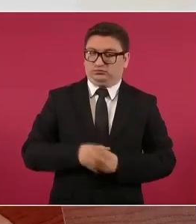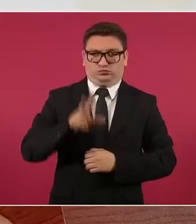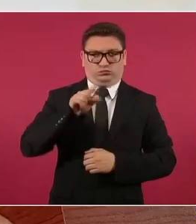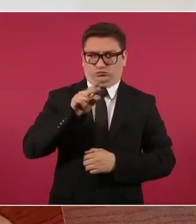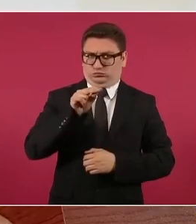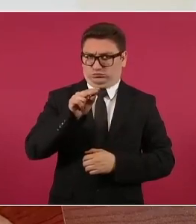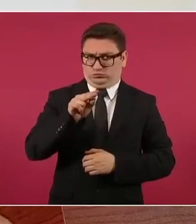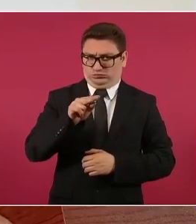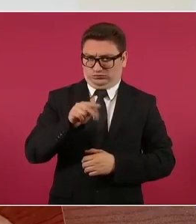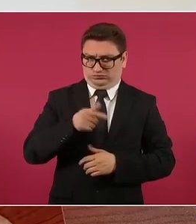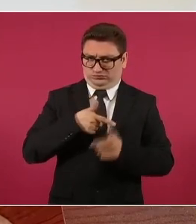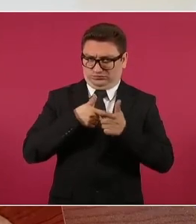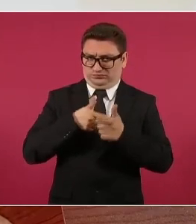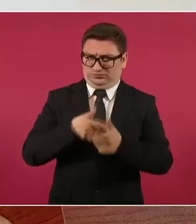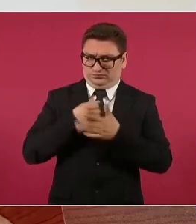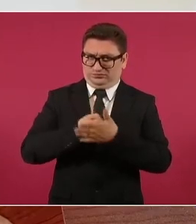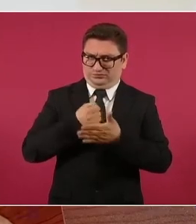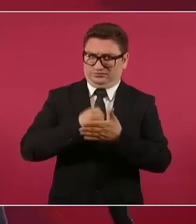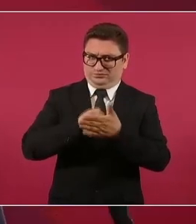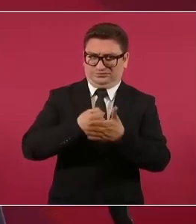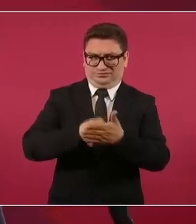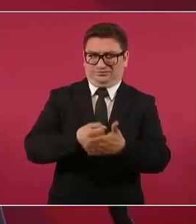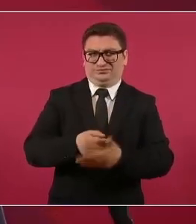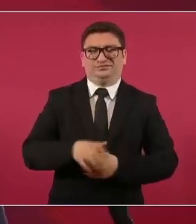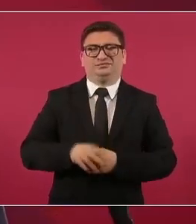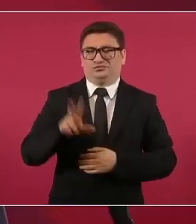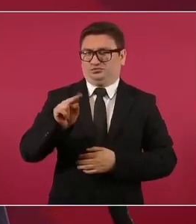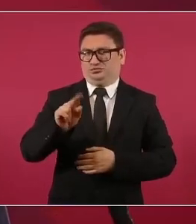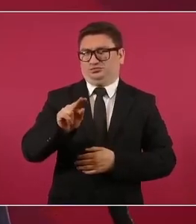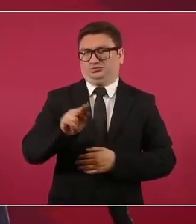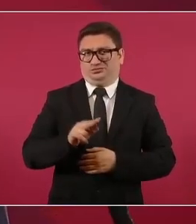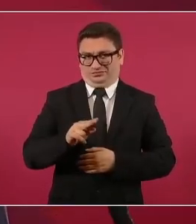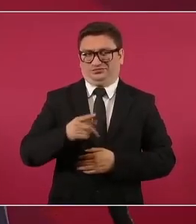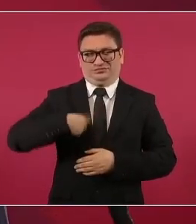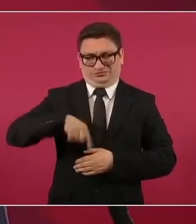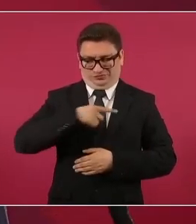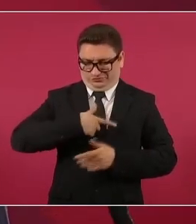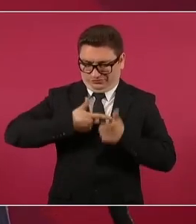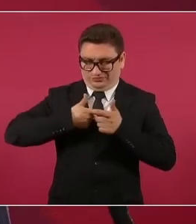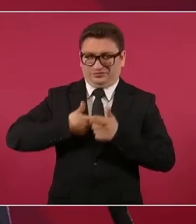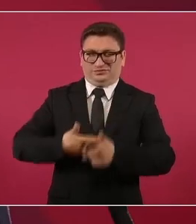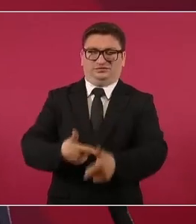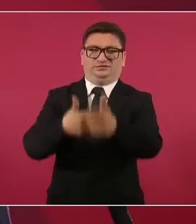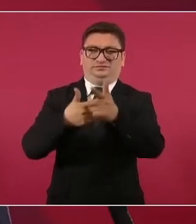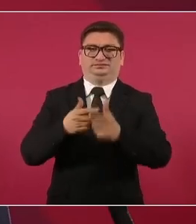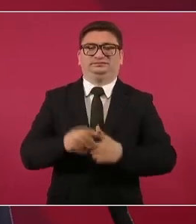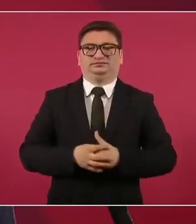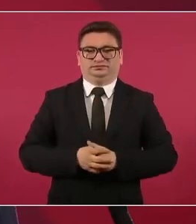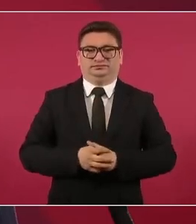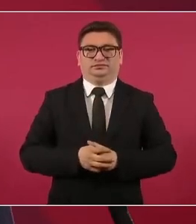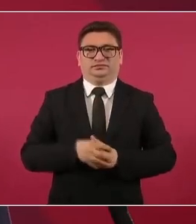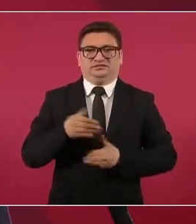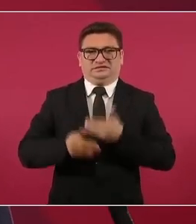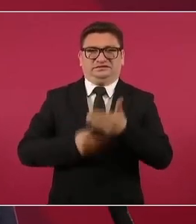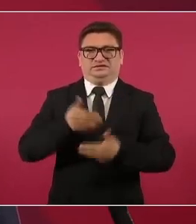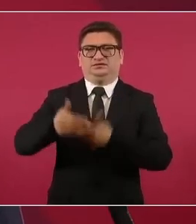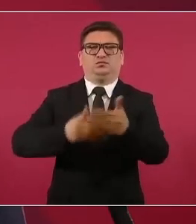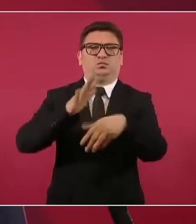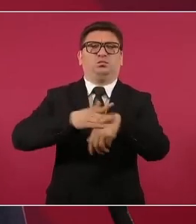no, no, no, no, para adelante. ¿Y por qué?